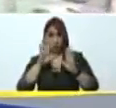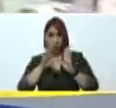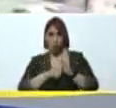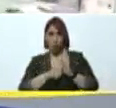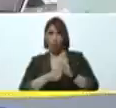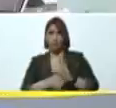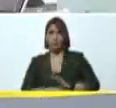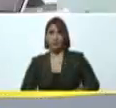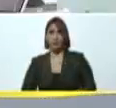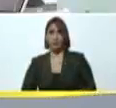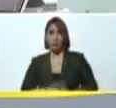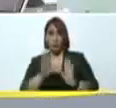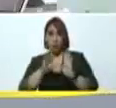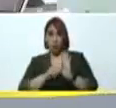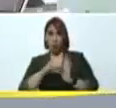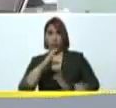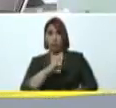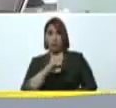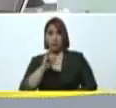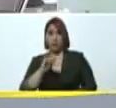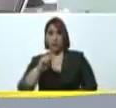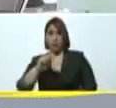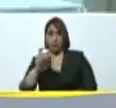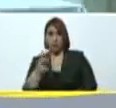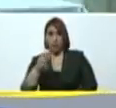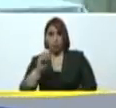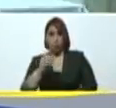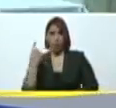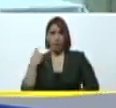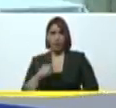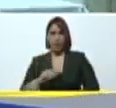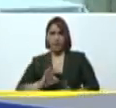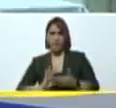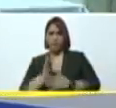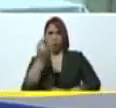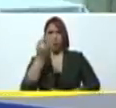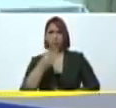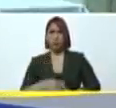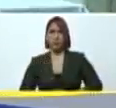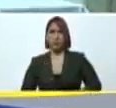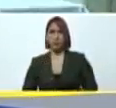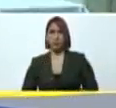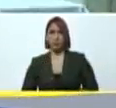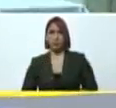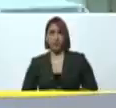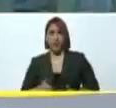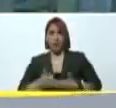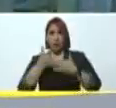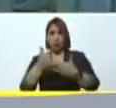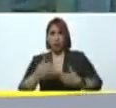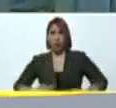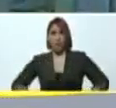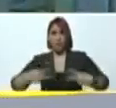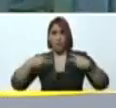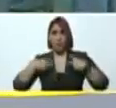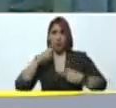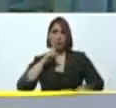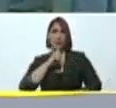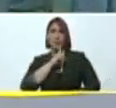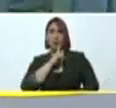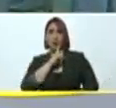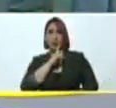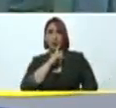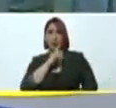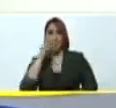El robo de Cirgo. Cirgo tiene una fundación de ayuda humanitaria llamada Simón Bolívar